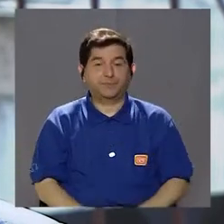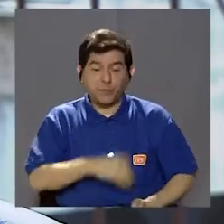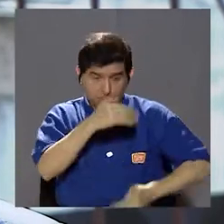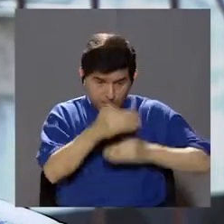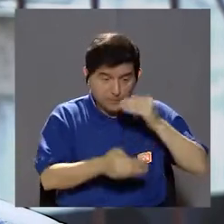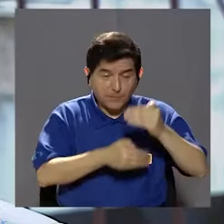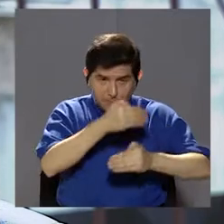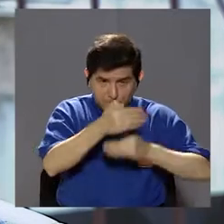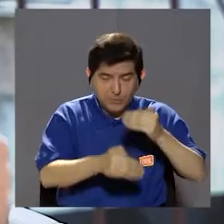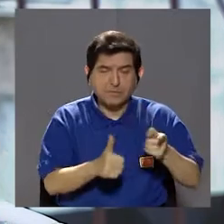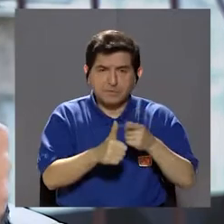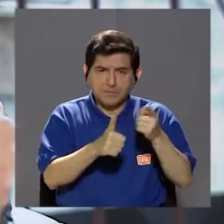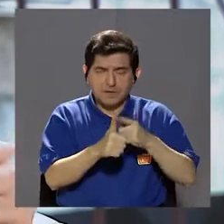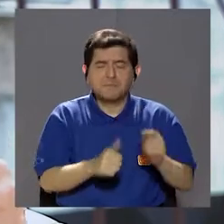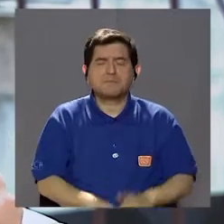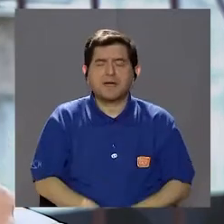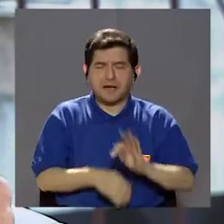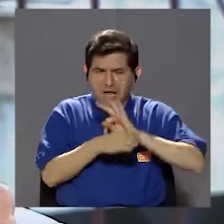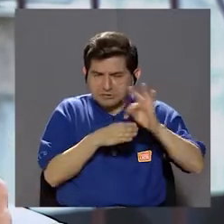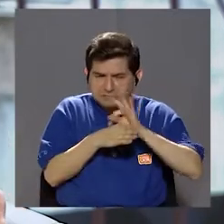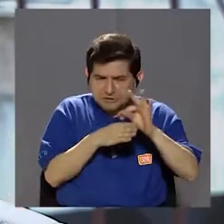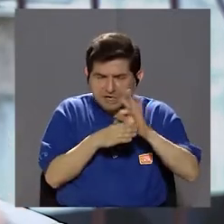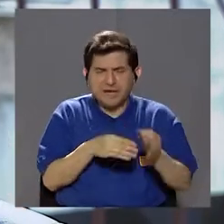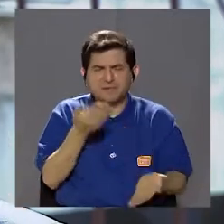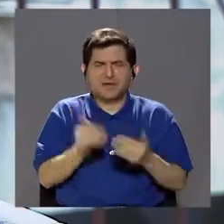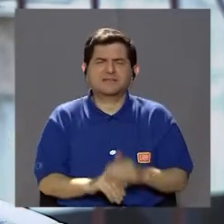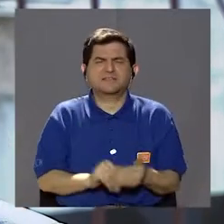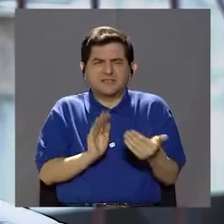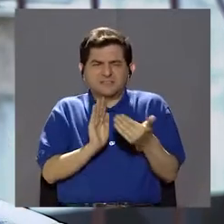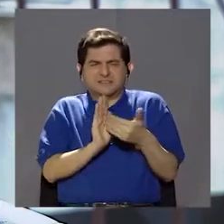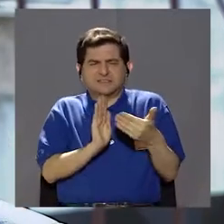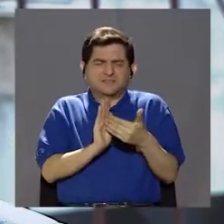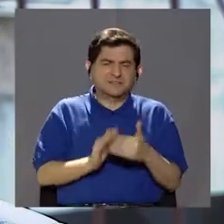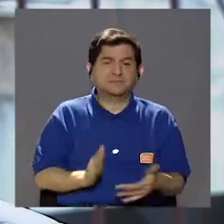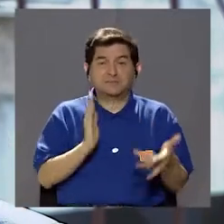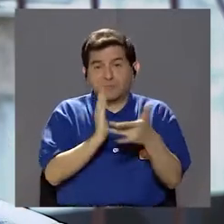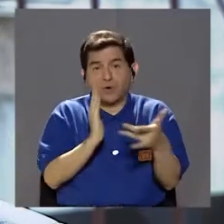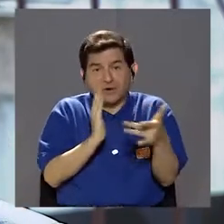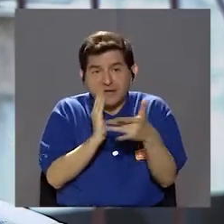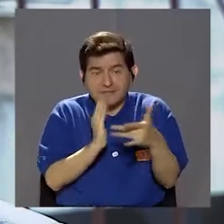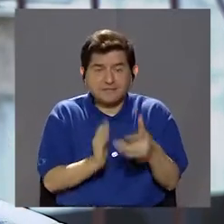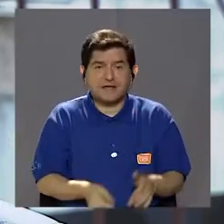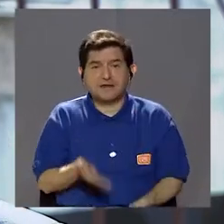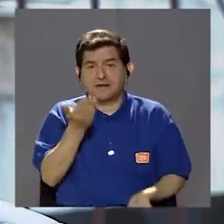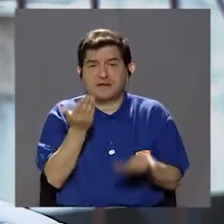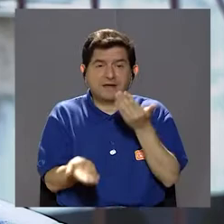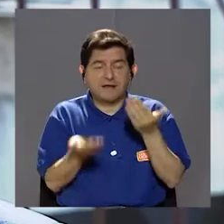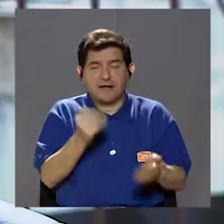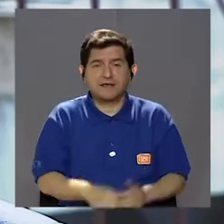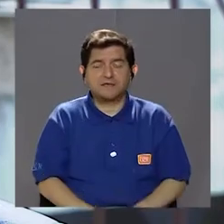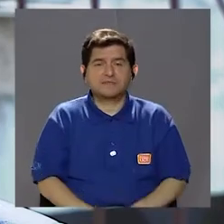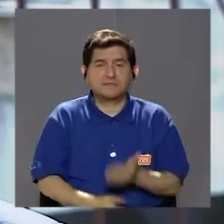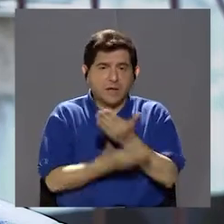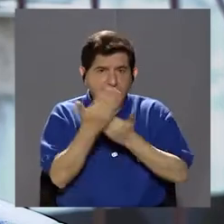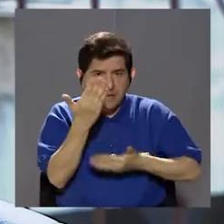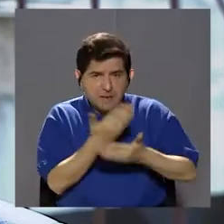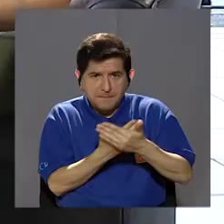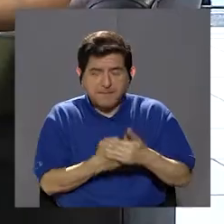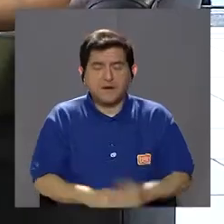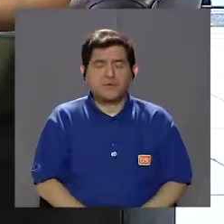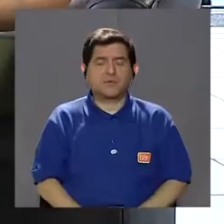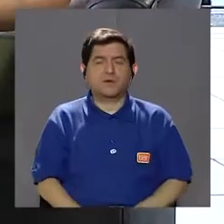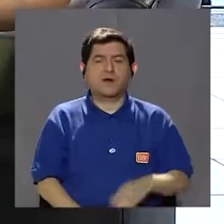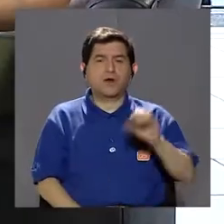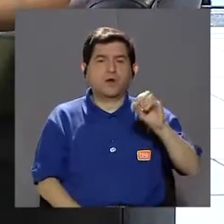Va a haber un proceso en las primeras sesiones de terapia que puede haber molestia por las técnicas que usemos, la terapia manual ortopédica,